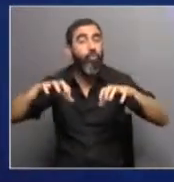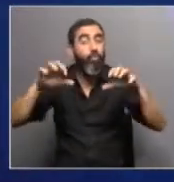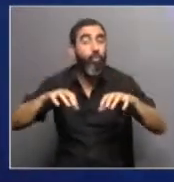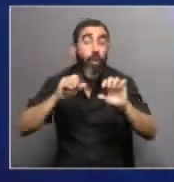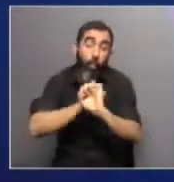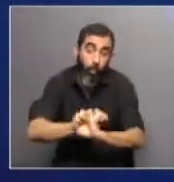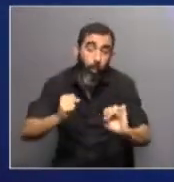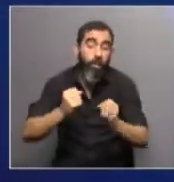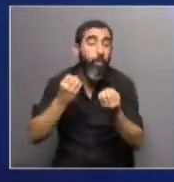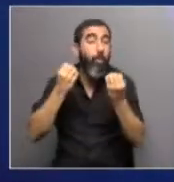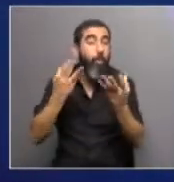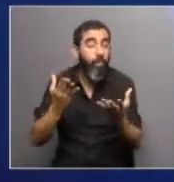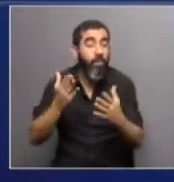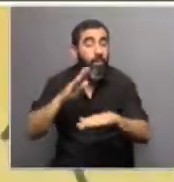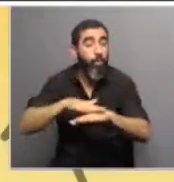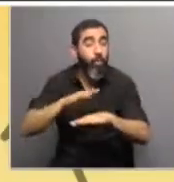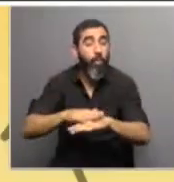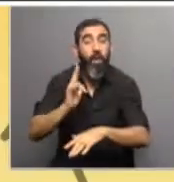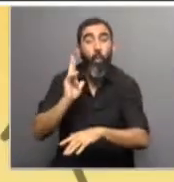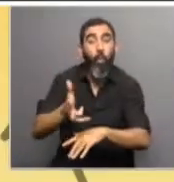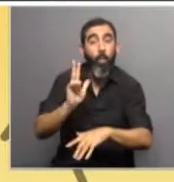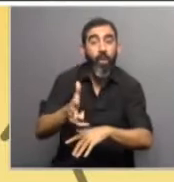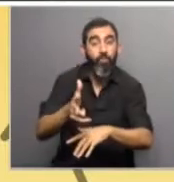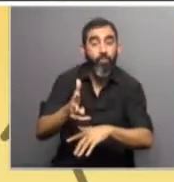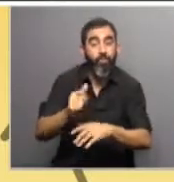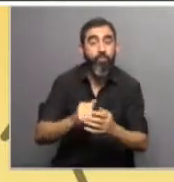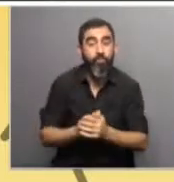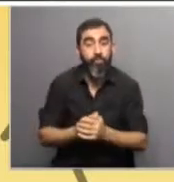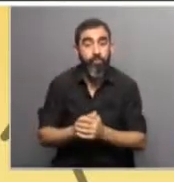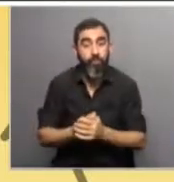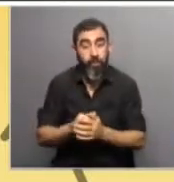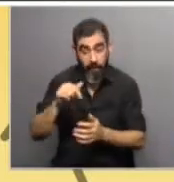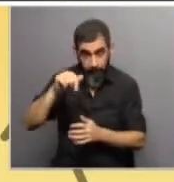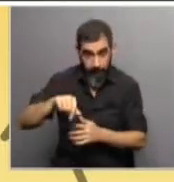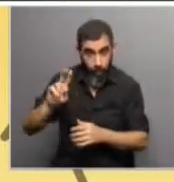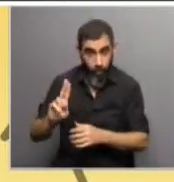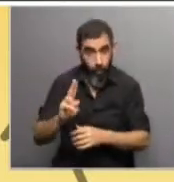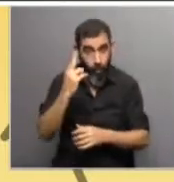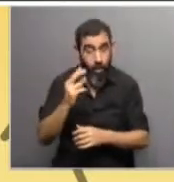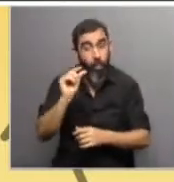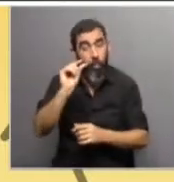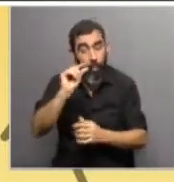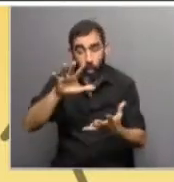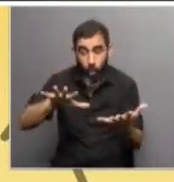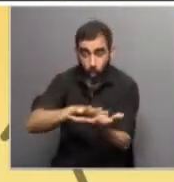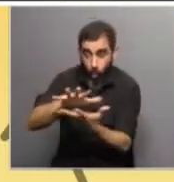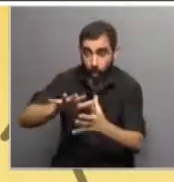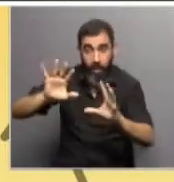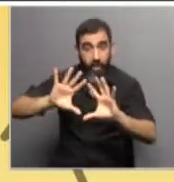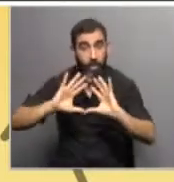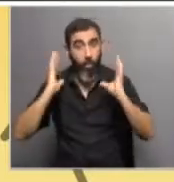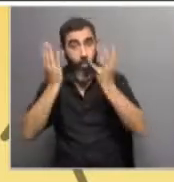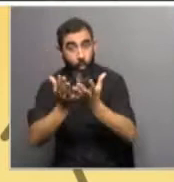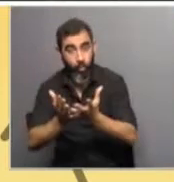atribuir, al menos en parte, a la acción humana. O sea que en Uruguay, es una de las pocas regiones a nivel mundial